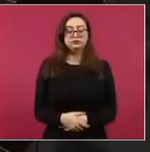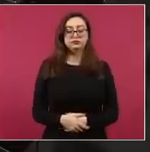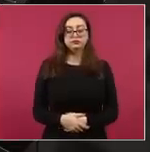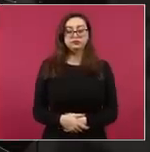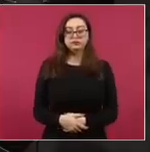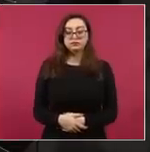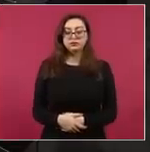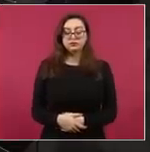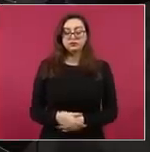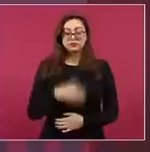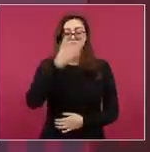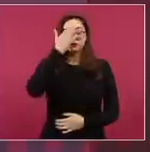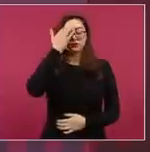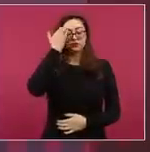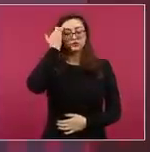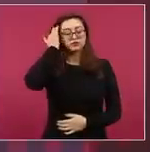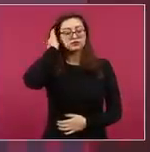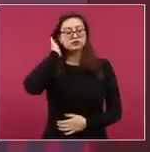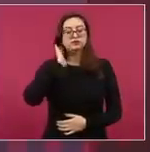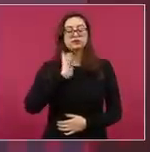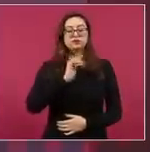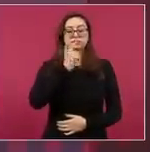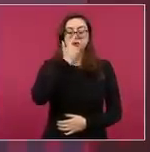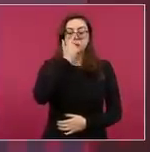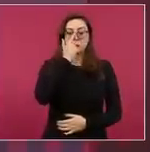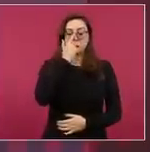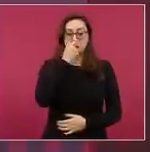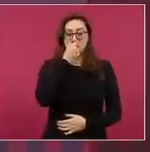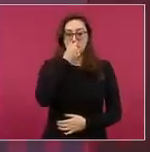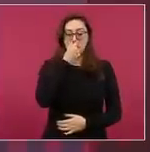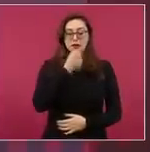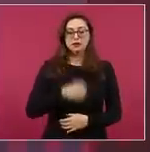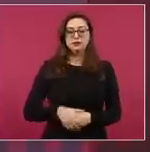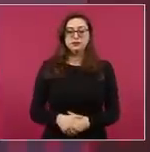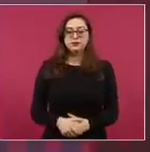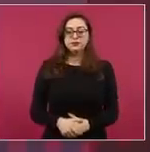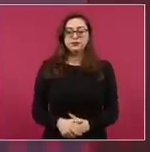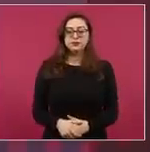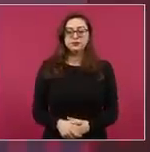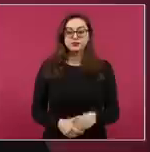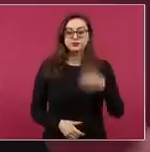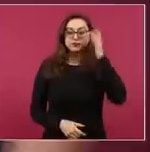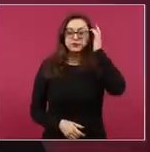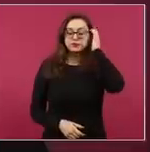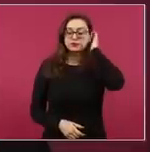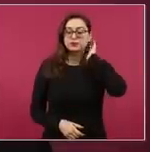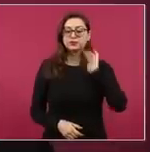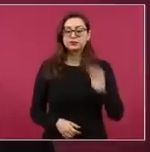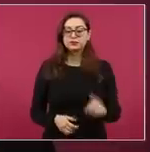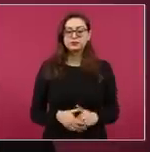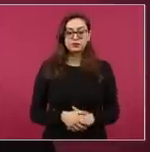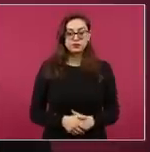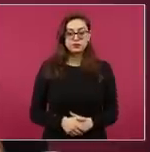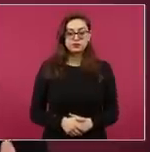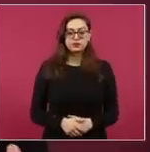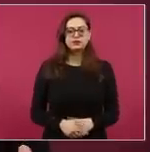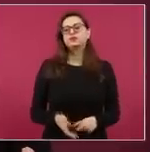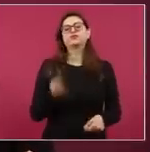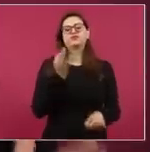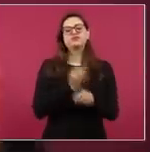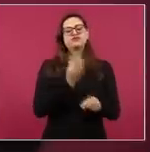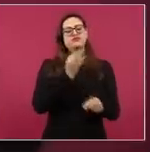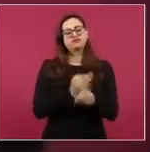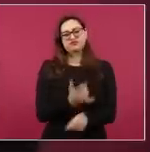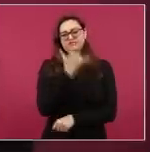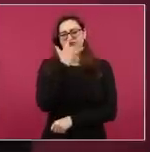de García Luna digan que no